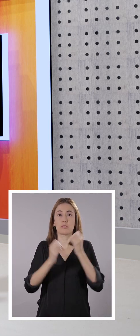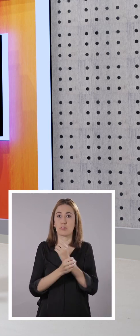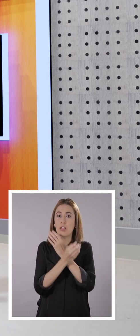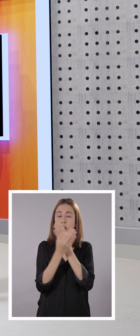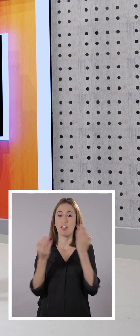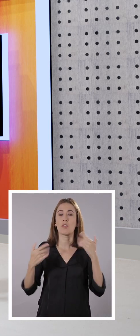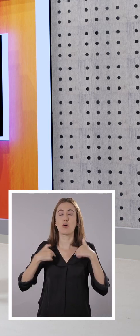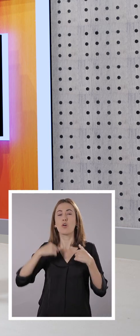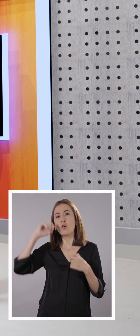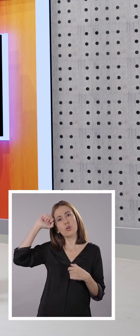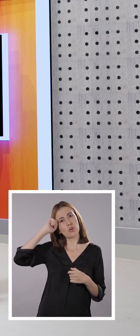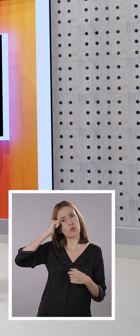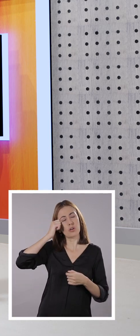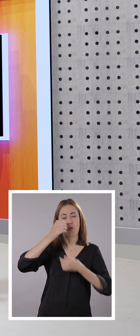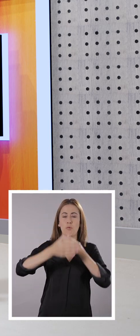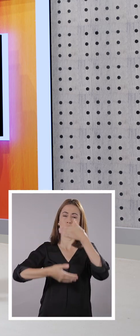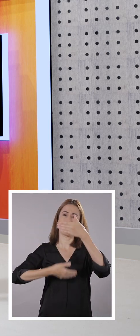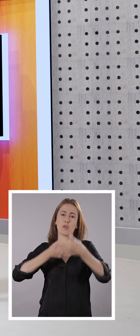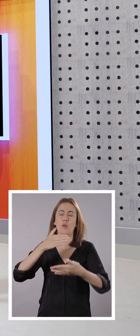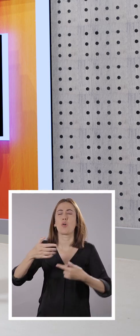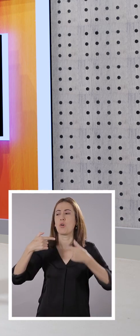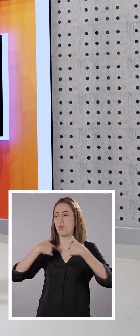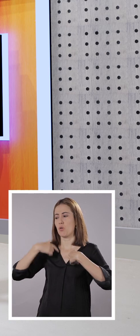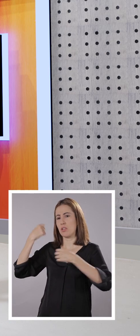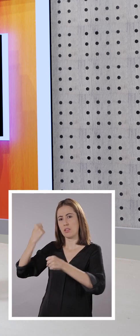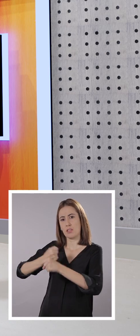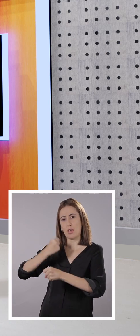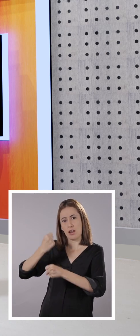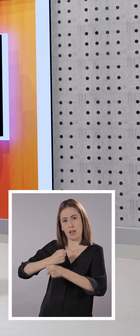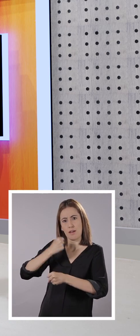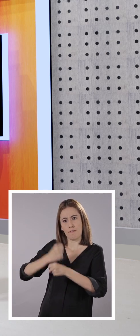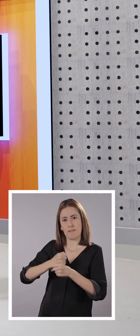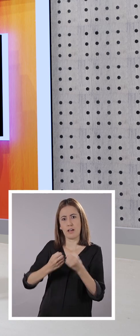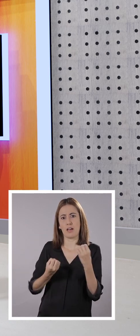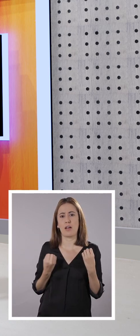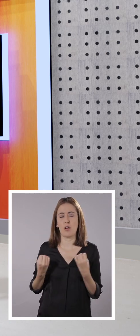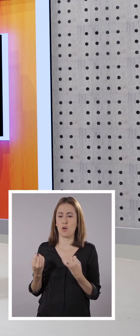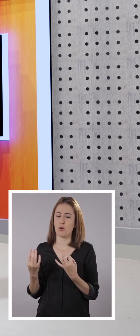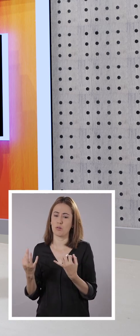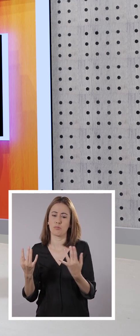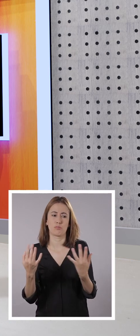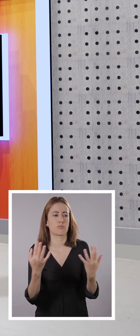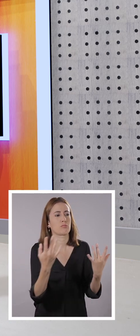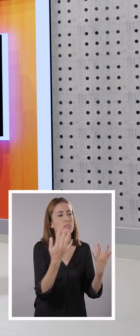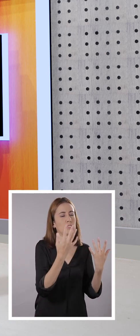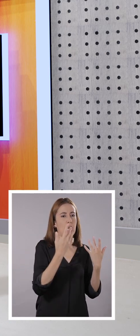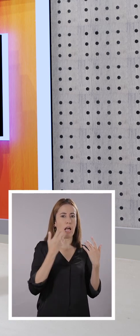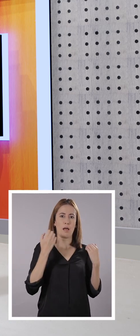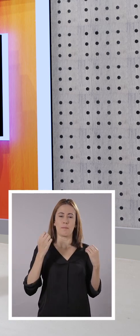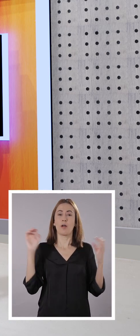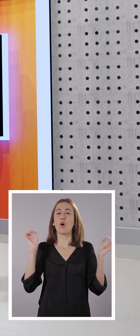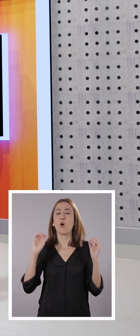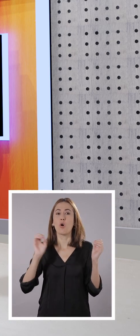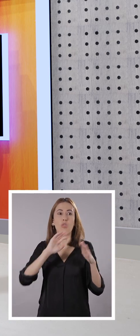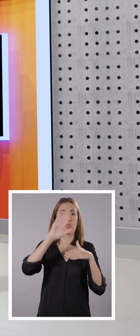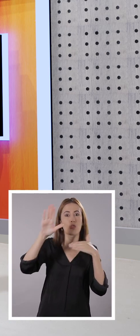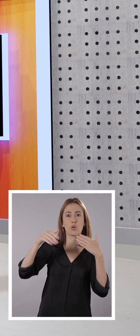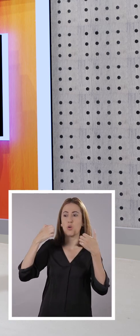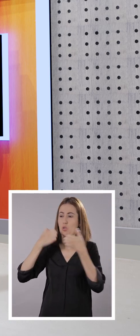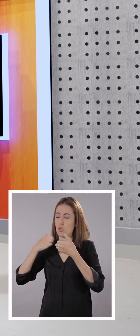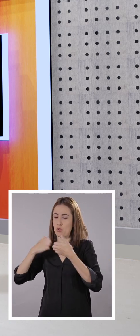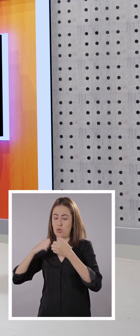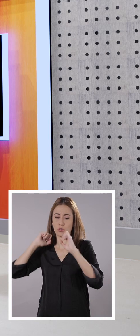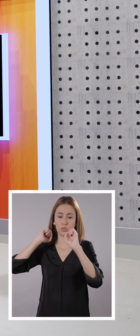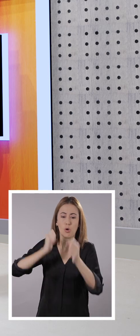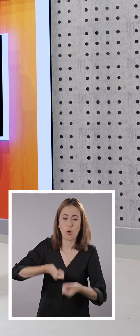Recuerdo que trabajábamos para sembrar plantas alrededor del colegio y realizar mingas. Yo